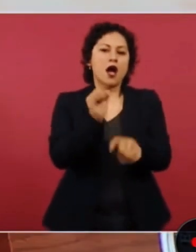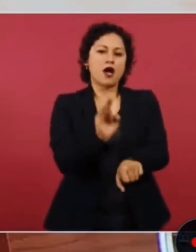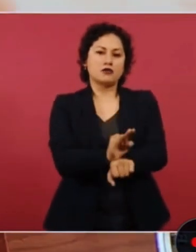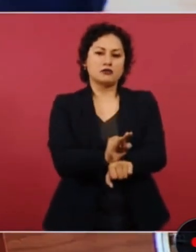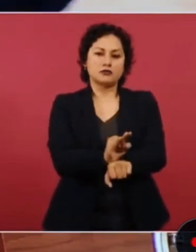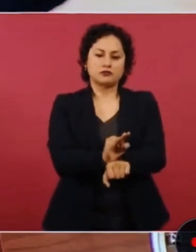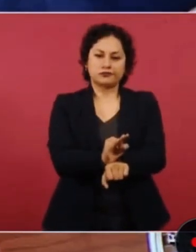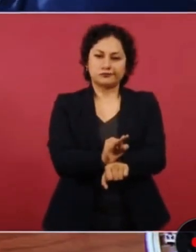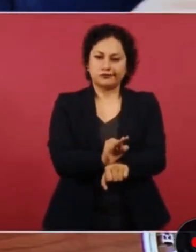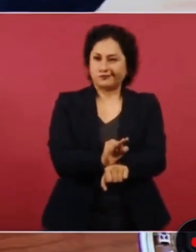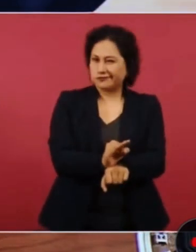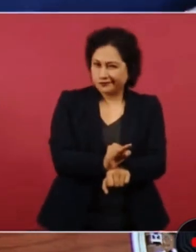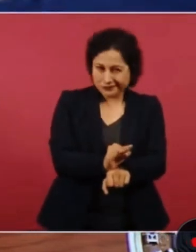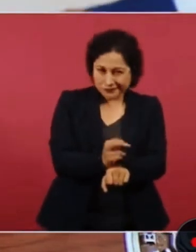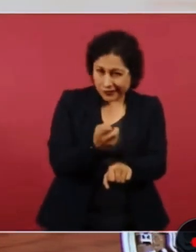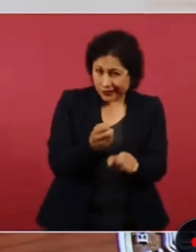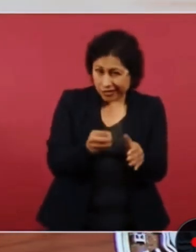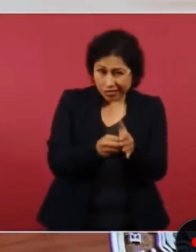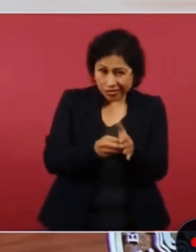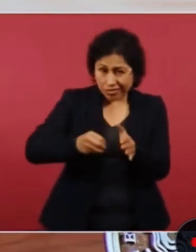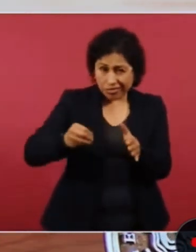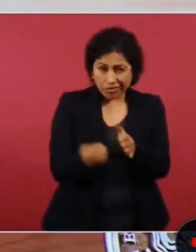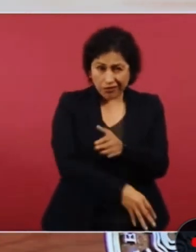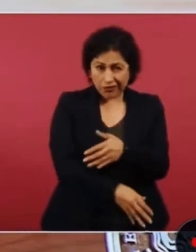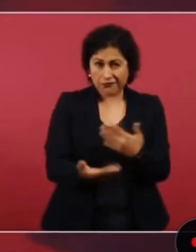el que nos trajeron a la civilización.